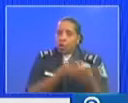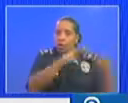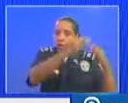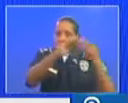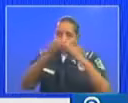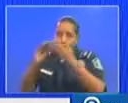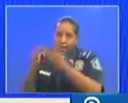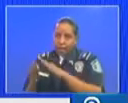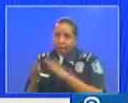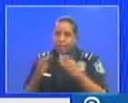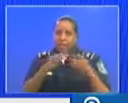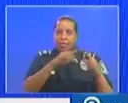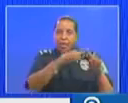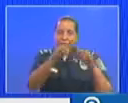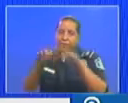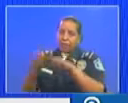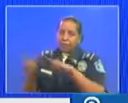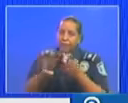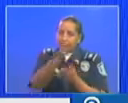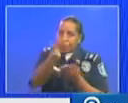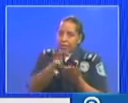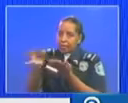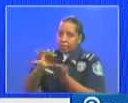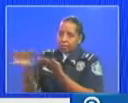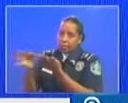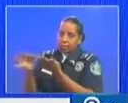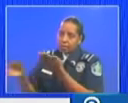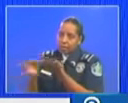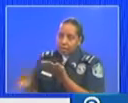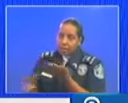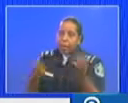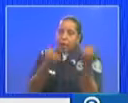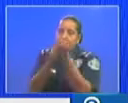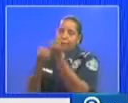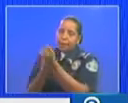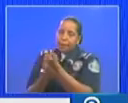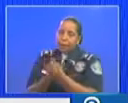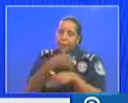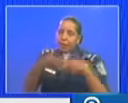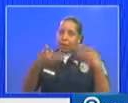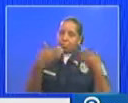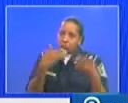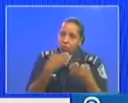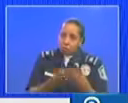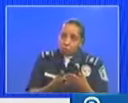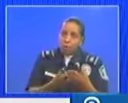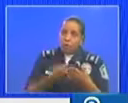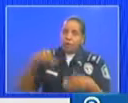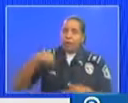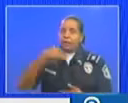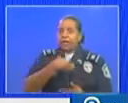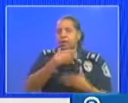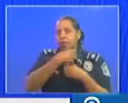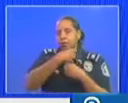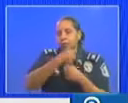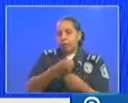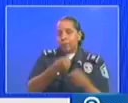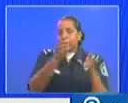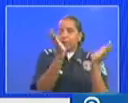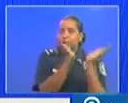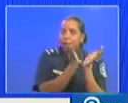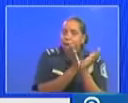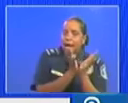de manera articulada haga todos los esfuerzos para facilitar al Ministerio de Salud a las